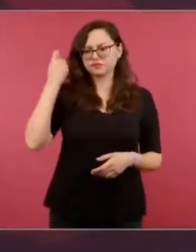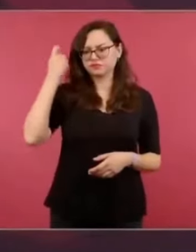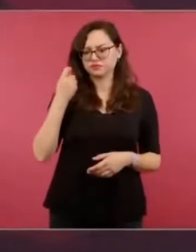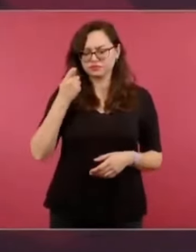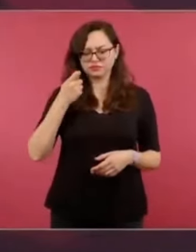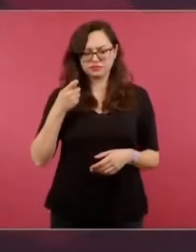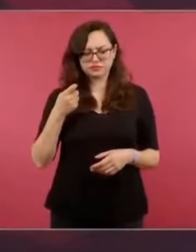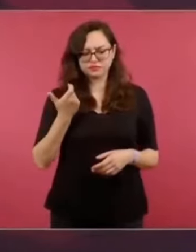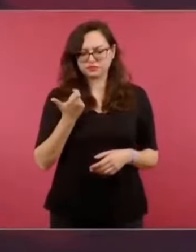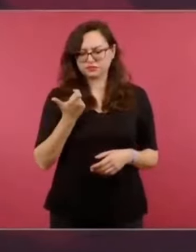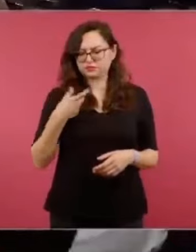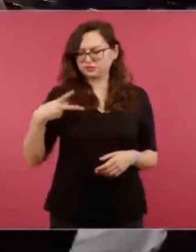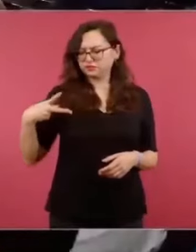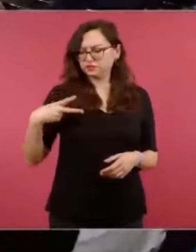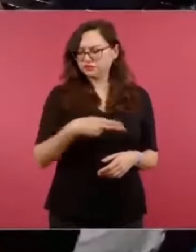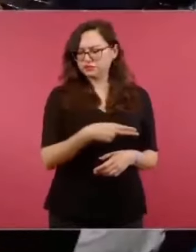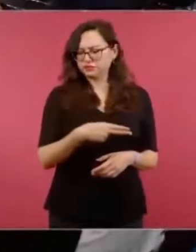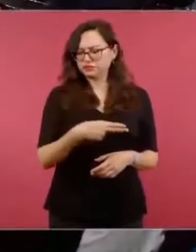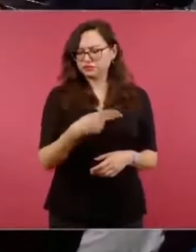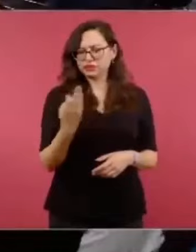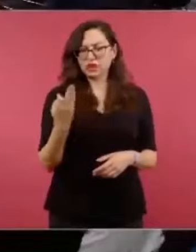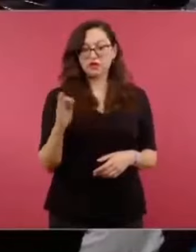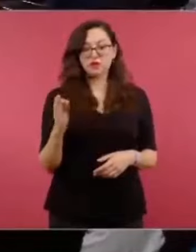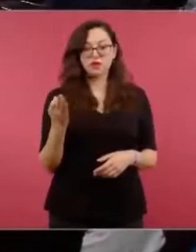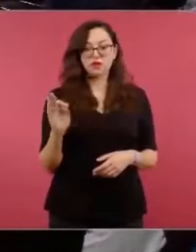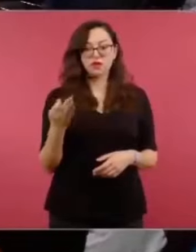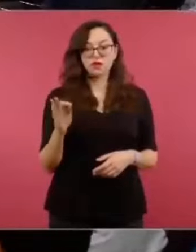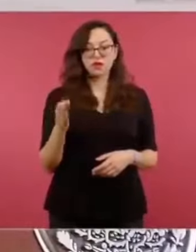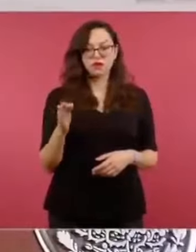sin embargo,